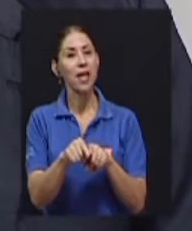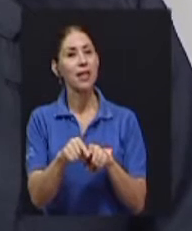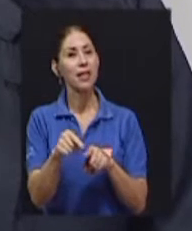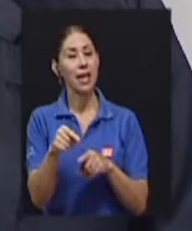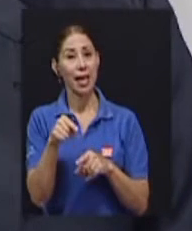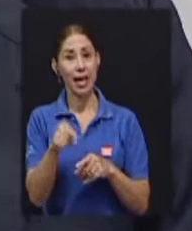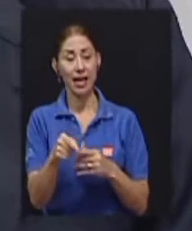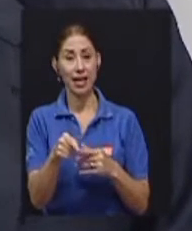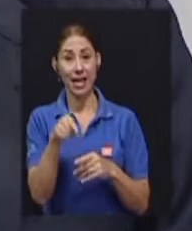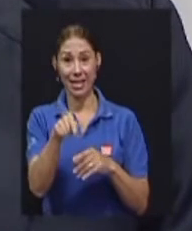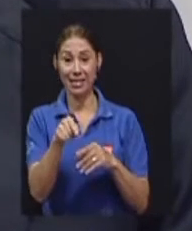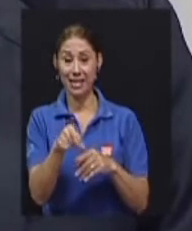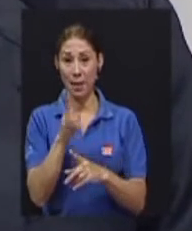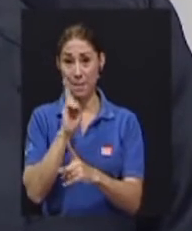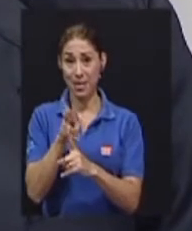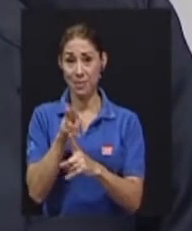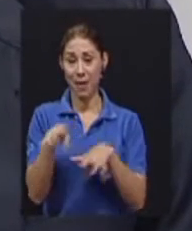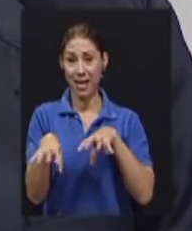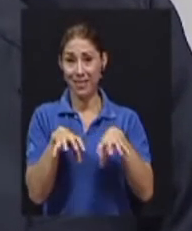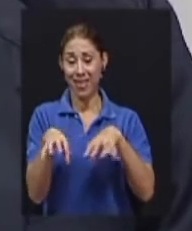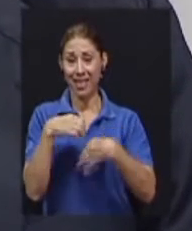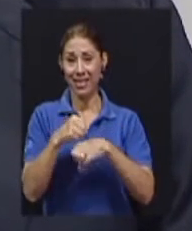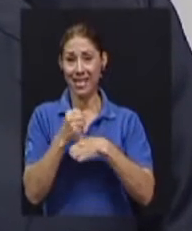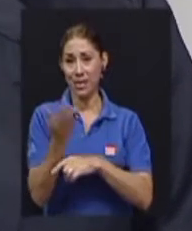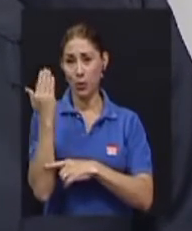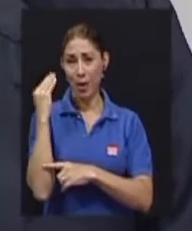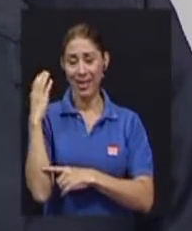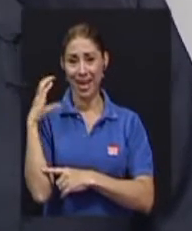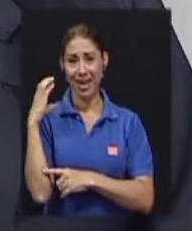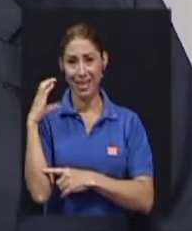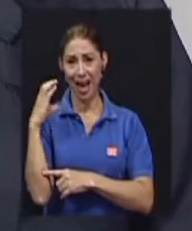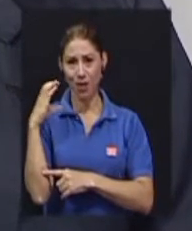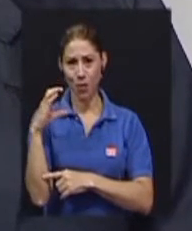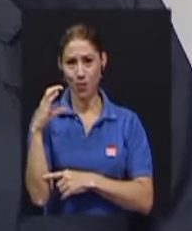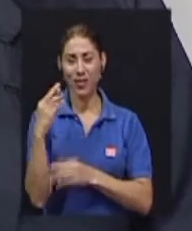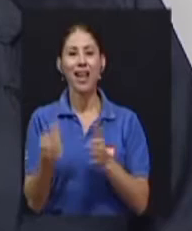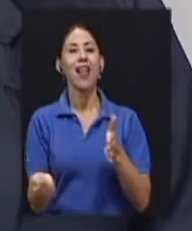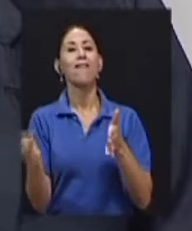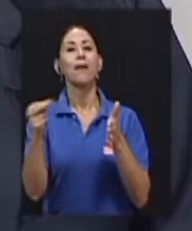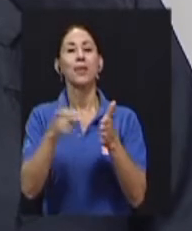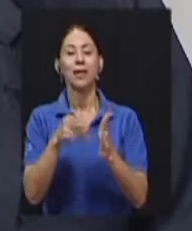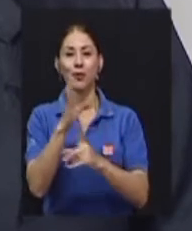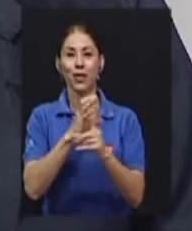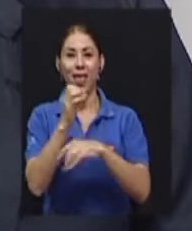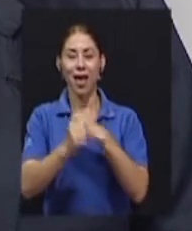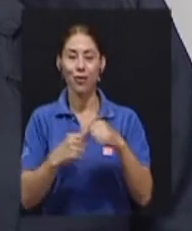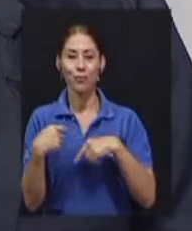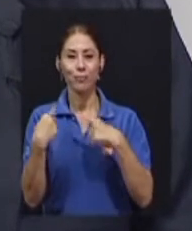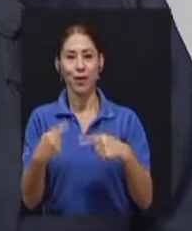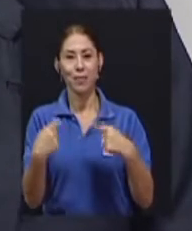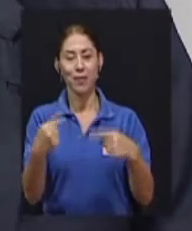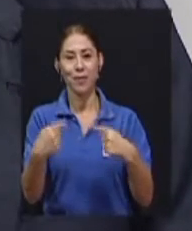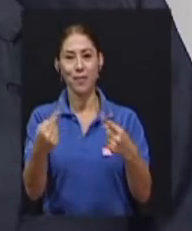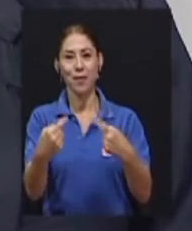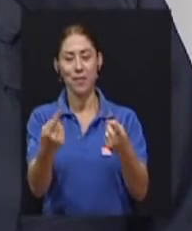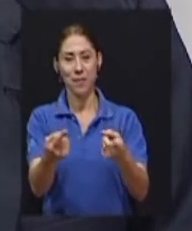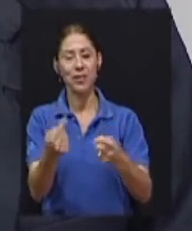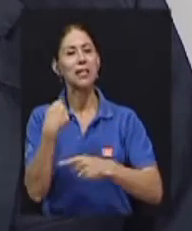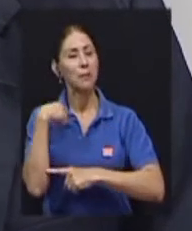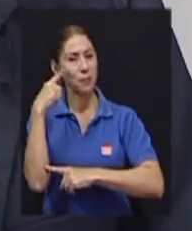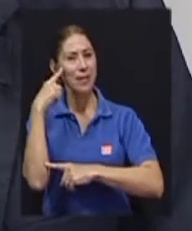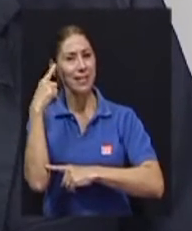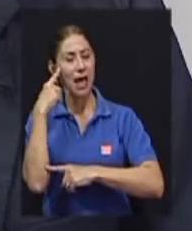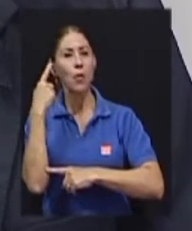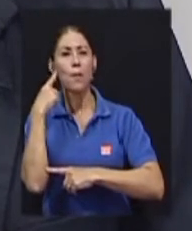esta misma actividad que realizamos en Cartago que la repetimos todos los años para él, tú